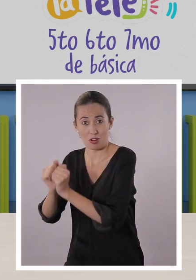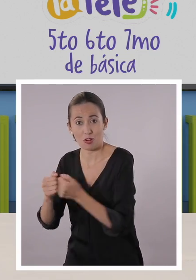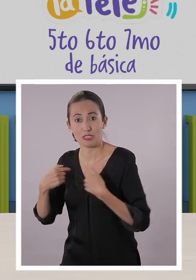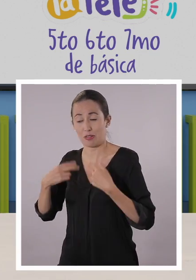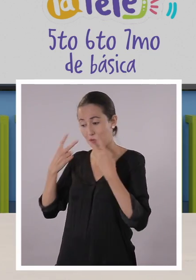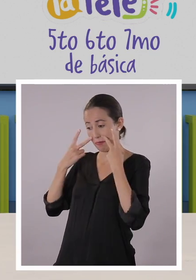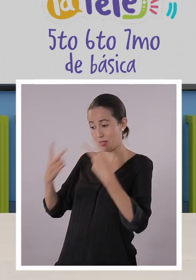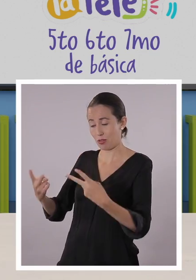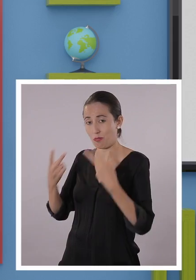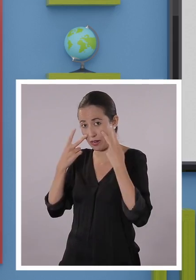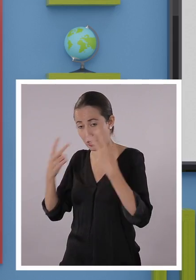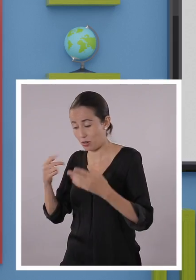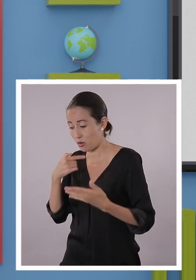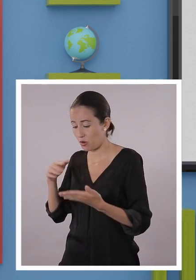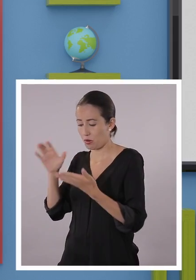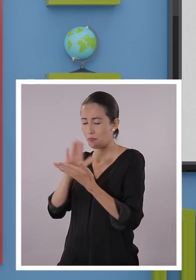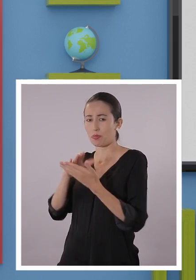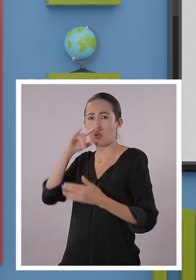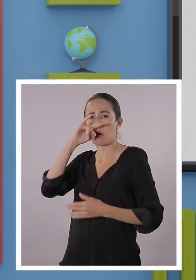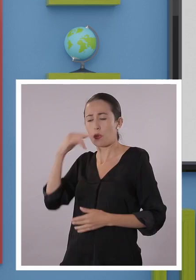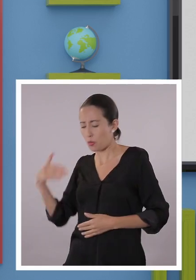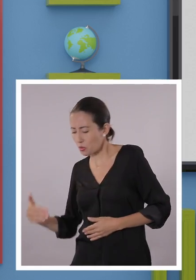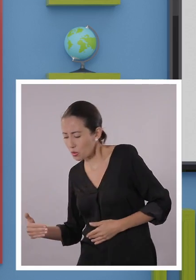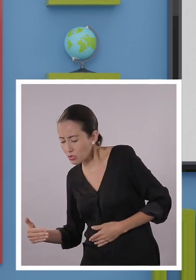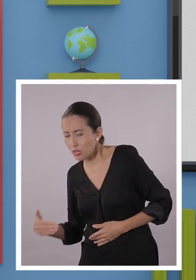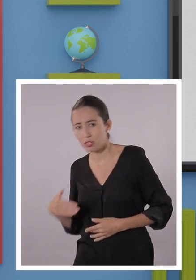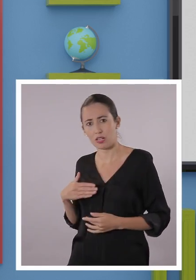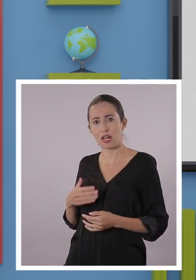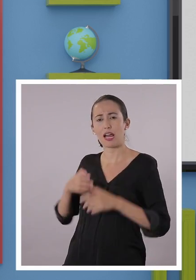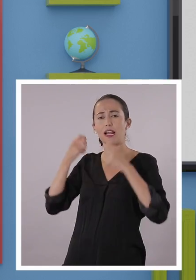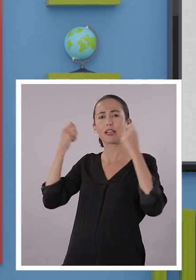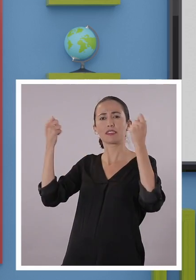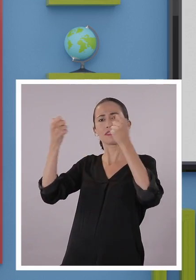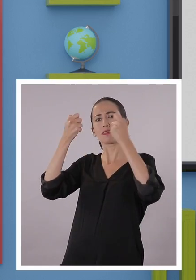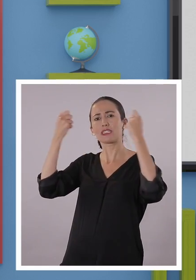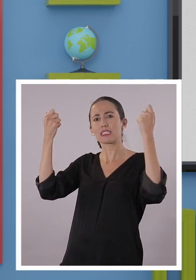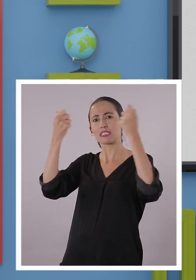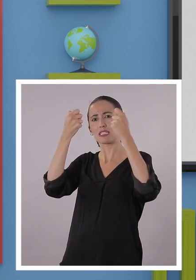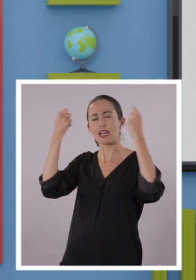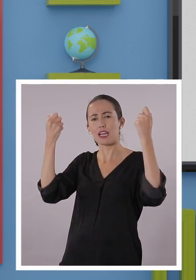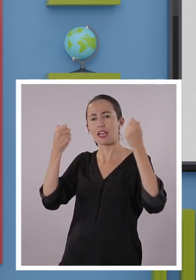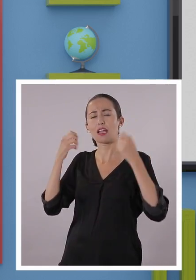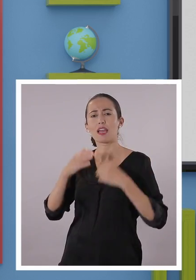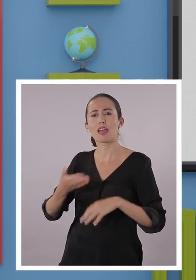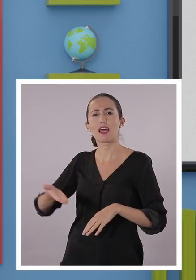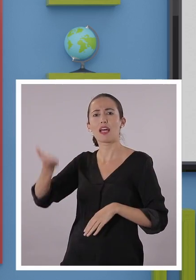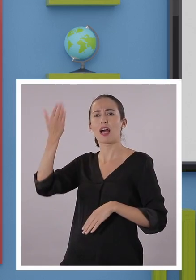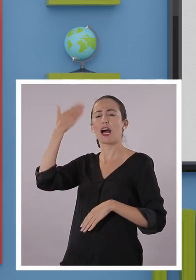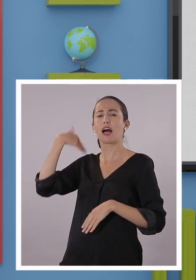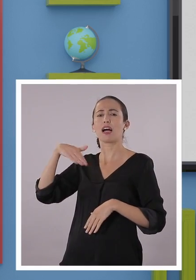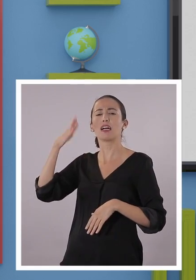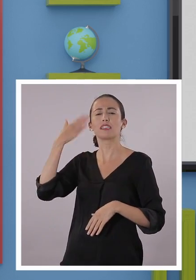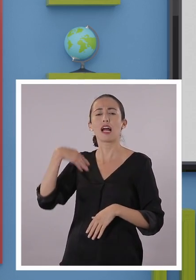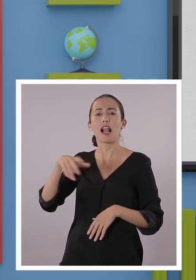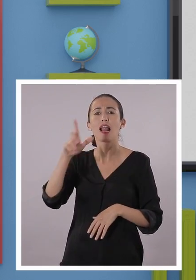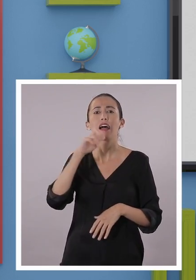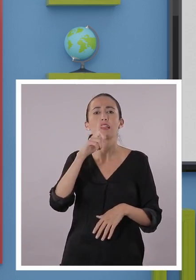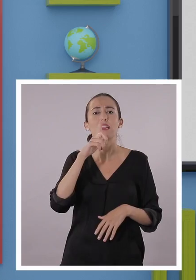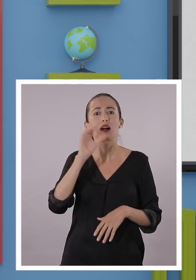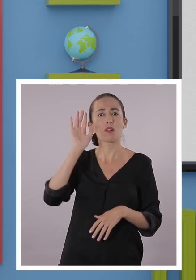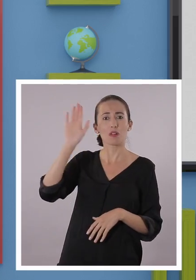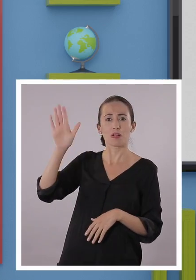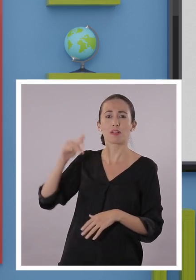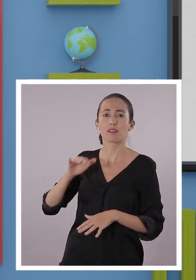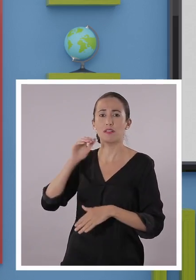él tenía. Y ahí aparezco yo de chiquitito, chiquitito, chiquitito. En una fiesta del Corpus Christi allí en Pujilí, él es de allá.